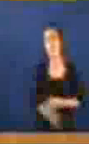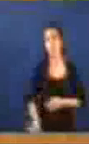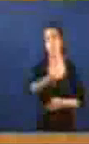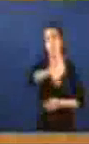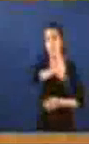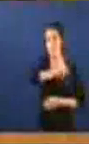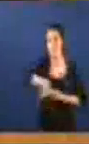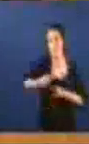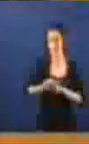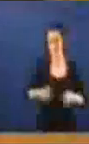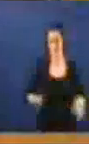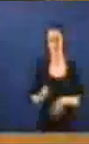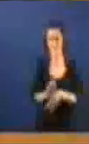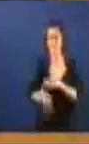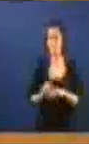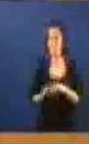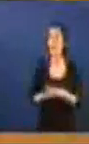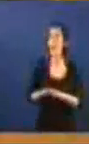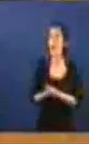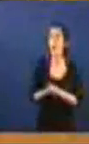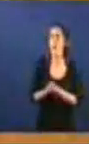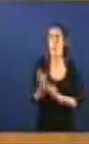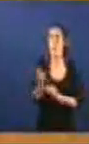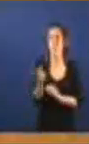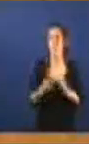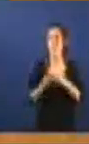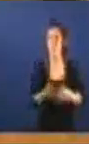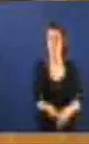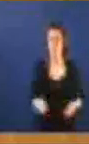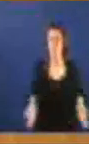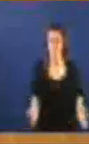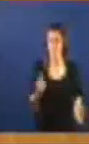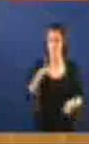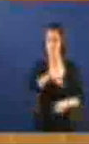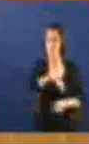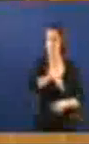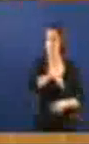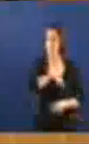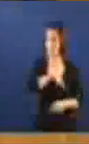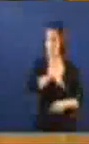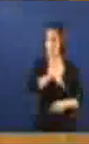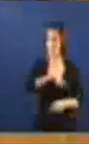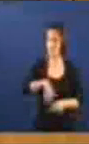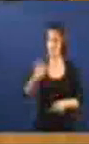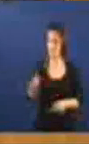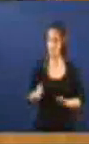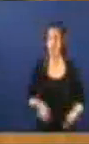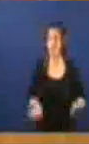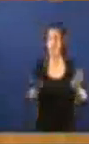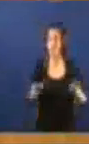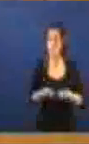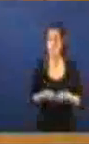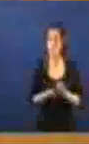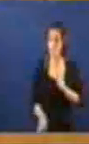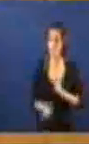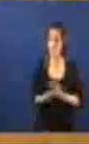Finlleiro De cidadane De que saneamento De que solvencia Faran vostedes E que me indigna E perdonen vostedes Pero sigo pensando Como